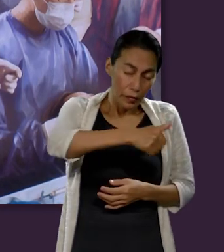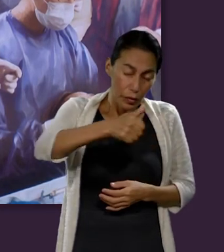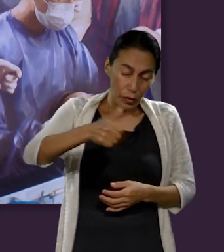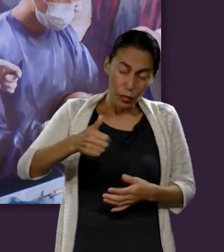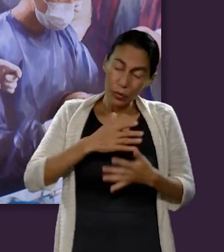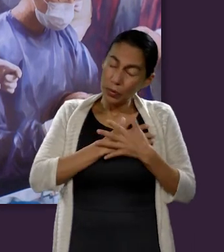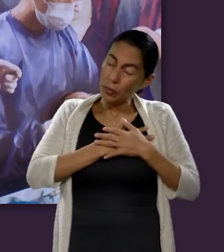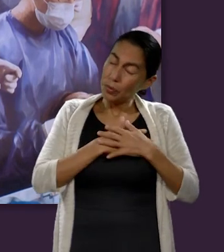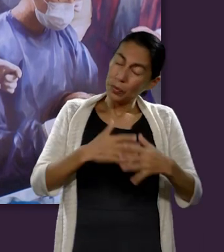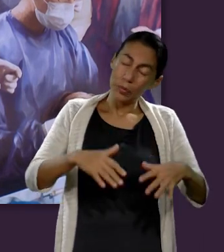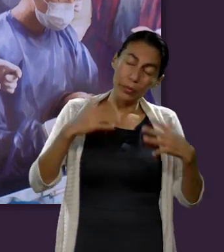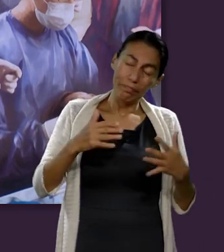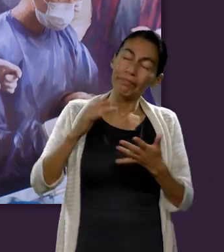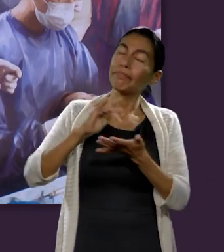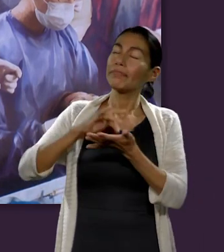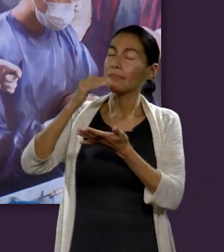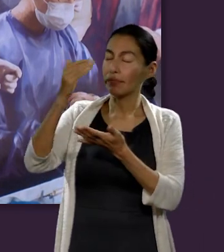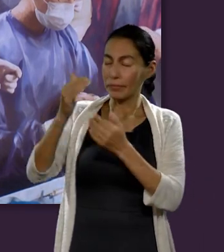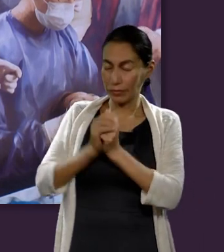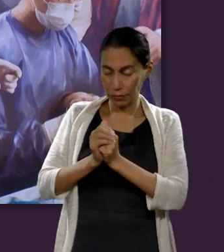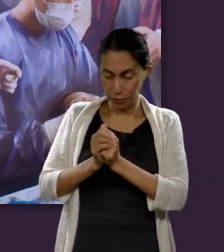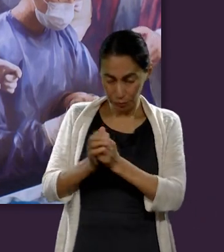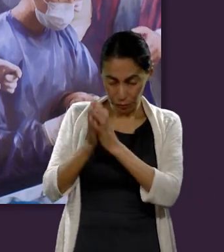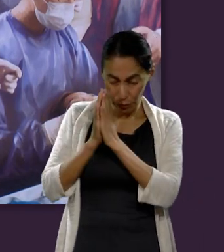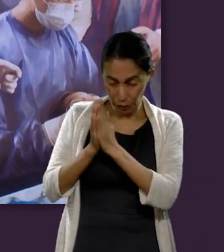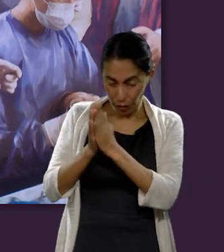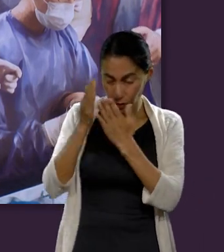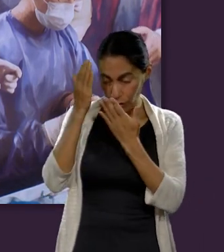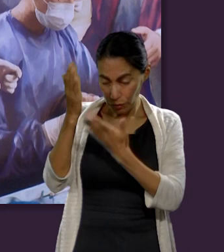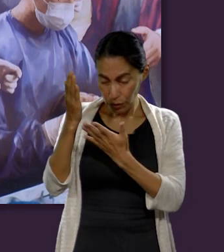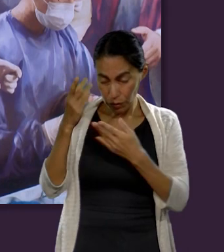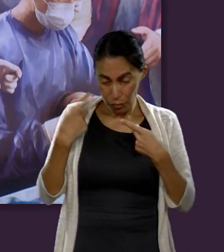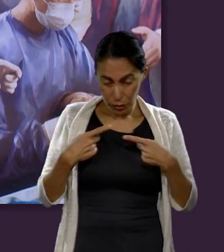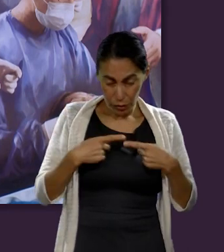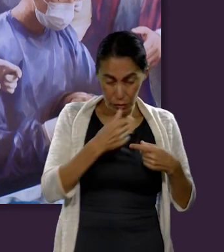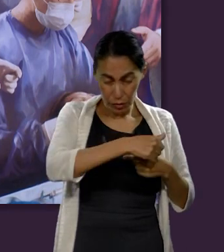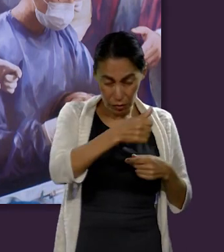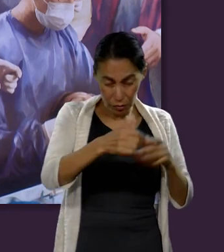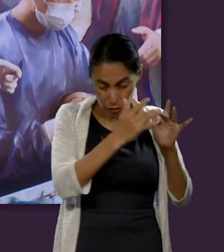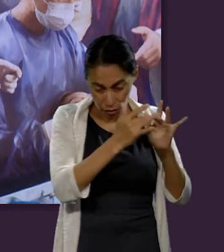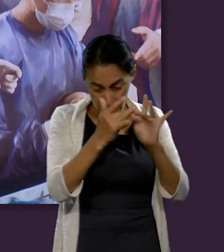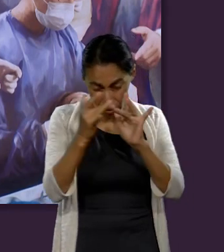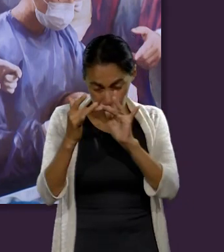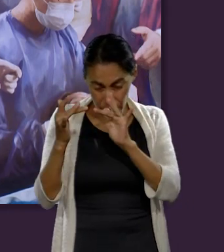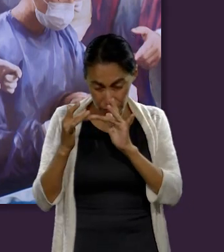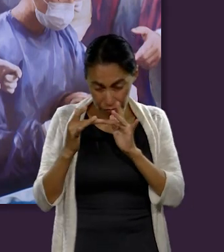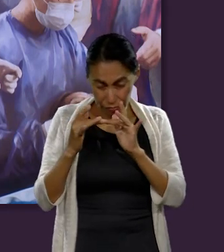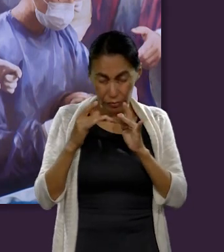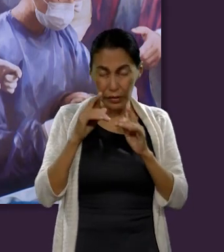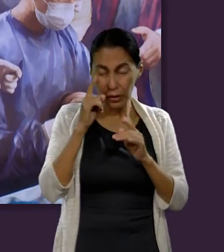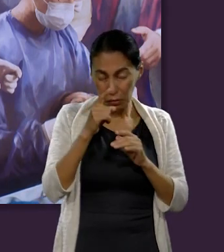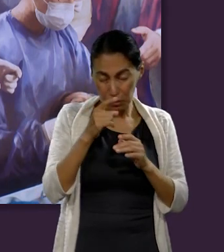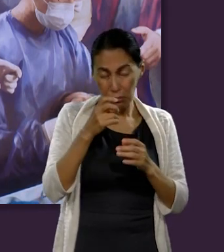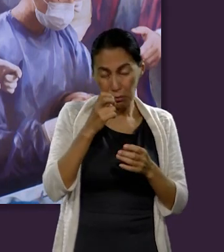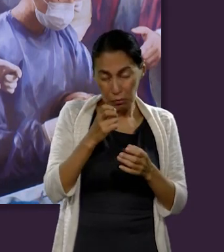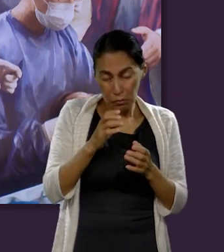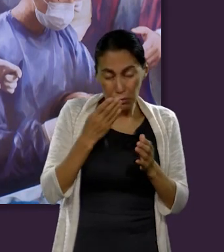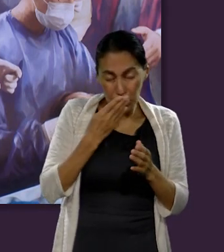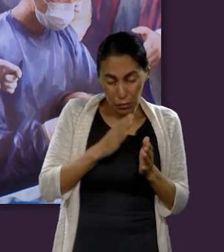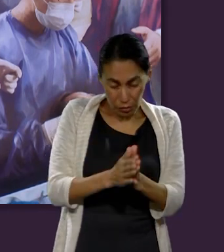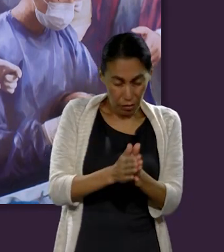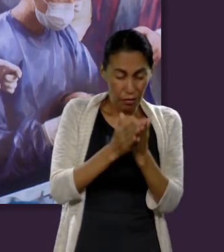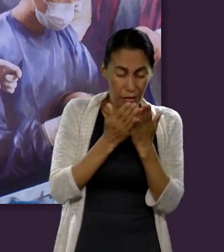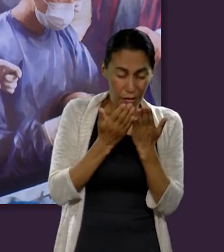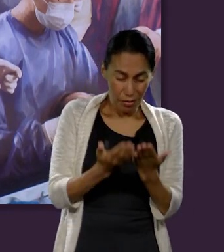nosotros. Te pido que tú estés con cada una de las personas que nos esté mirando y que está abriendo tu santo